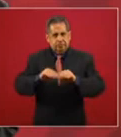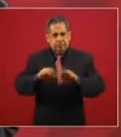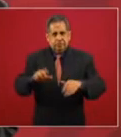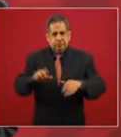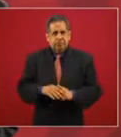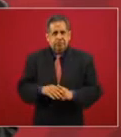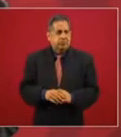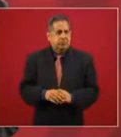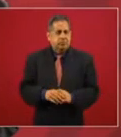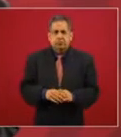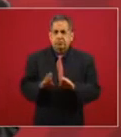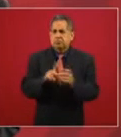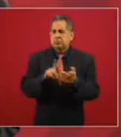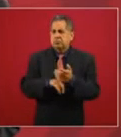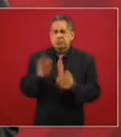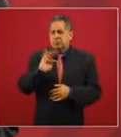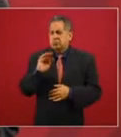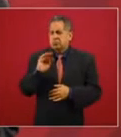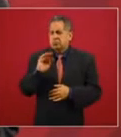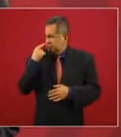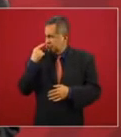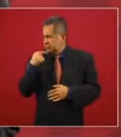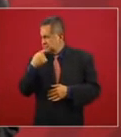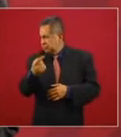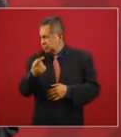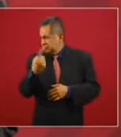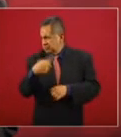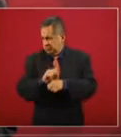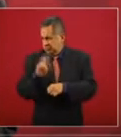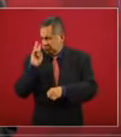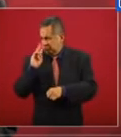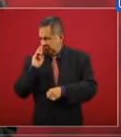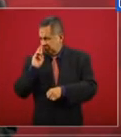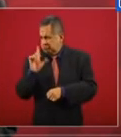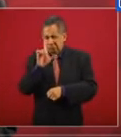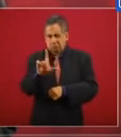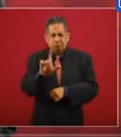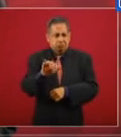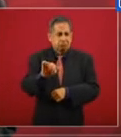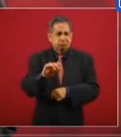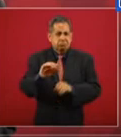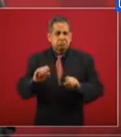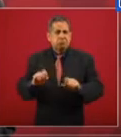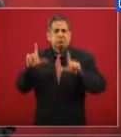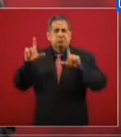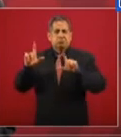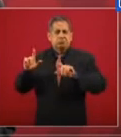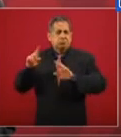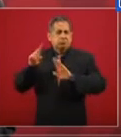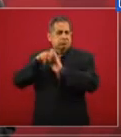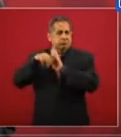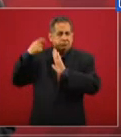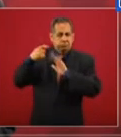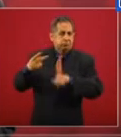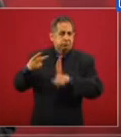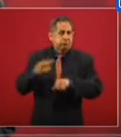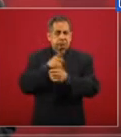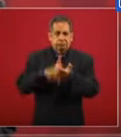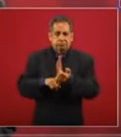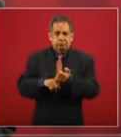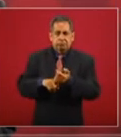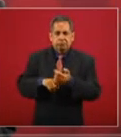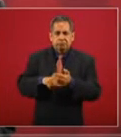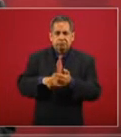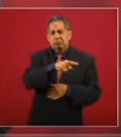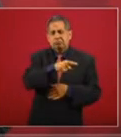pues puede ser para la semana próxima para el lunes lo del avance en el tren el